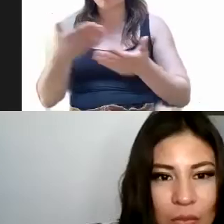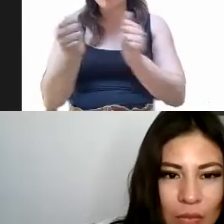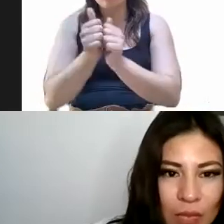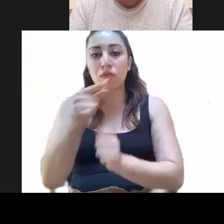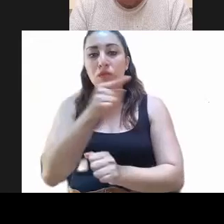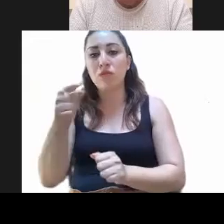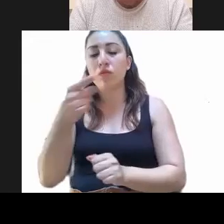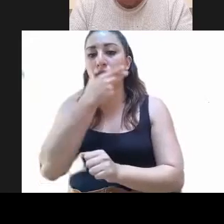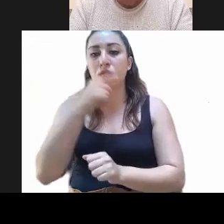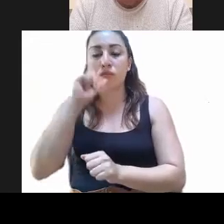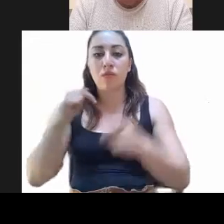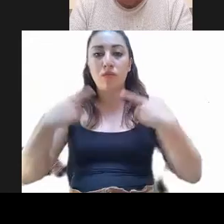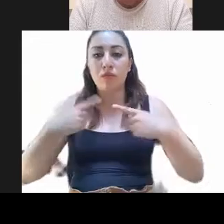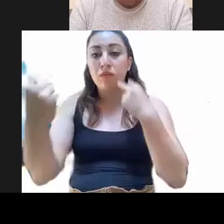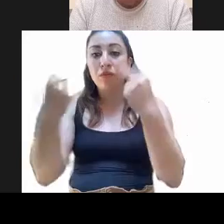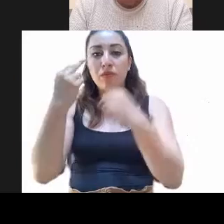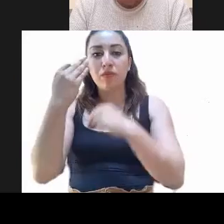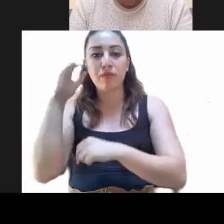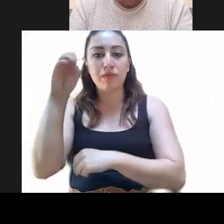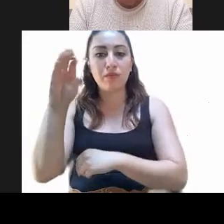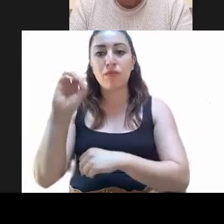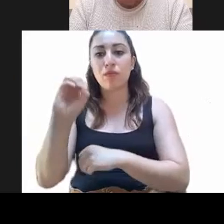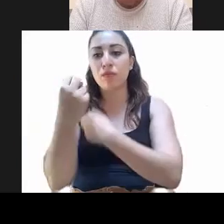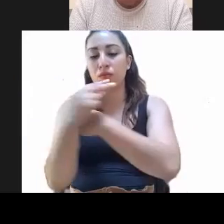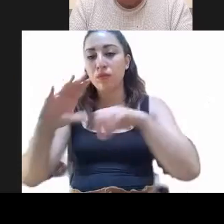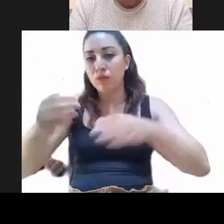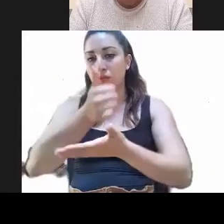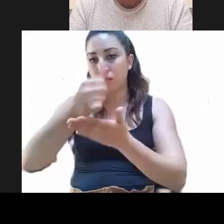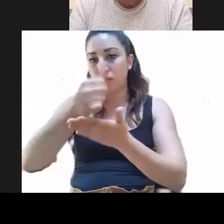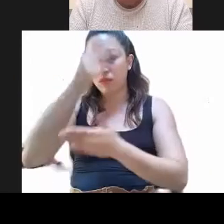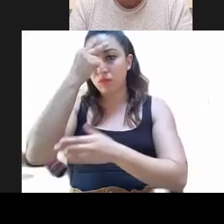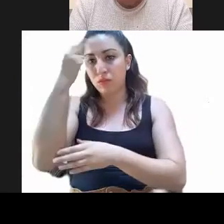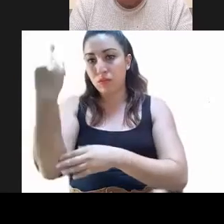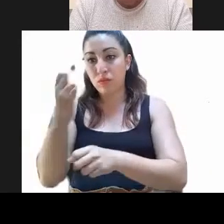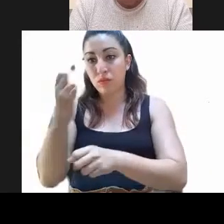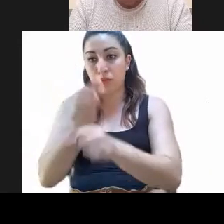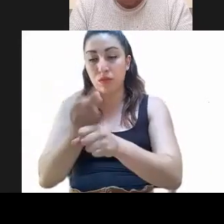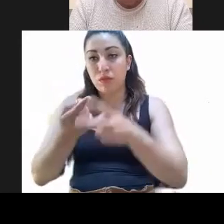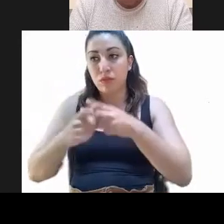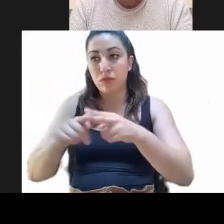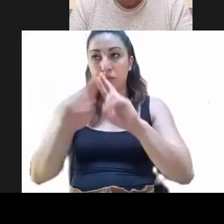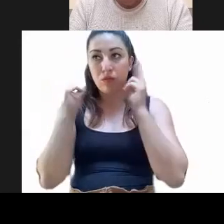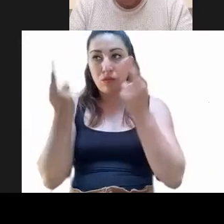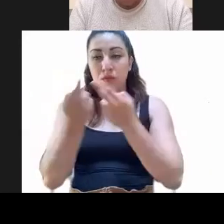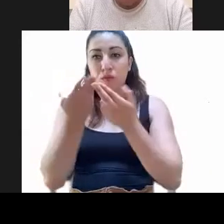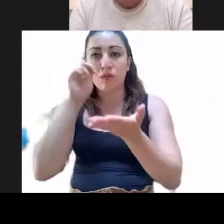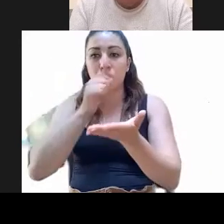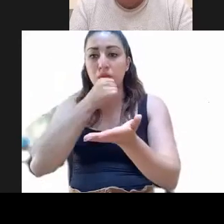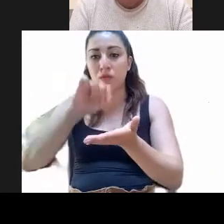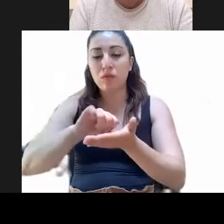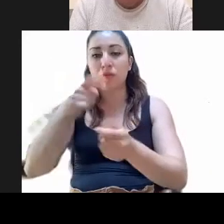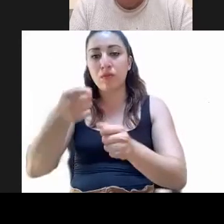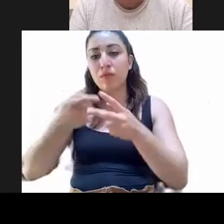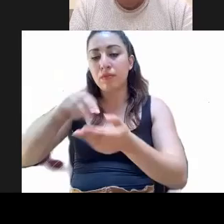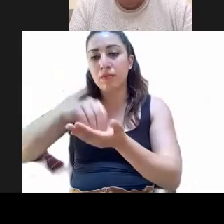que siguen la transmisión. En este sentido, efecto de iniciar la sesión, solicito a la diputada secretaria solicitar el córum de la